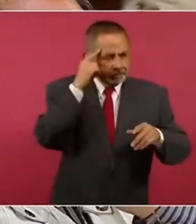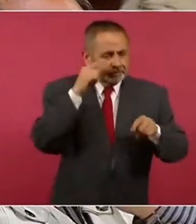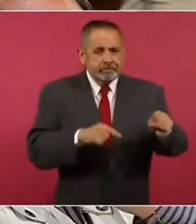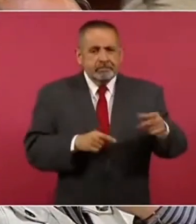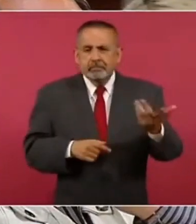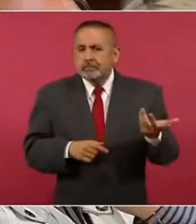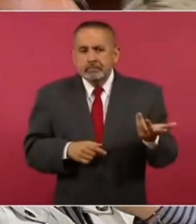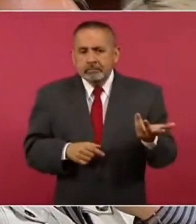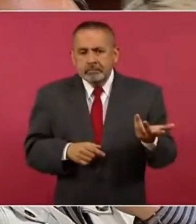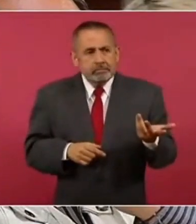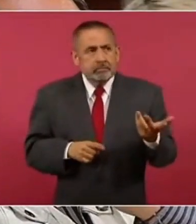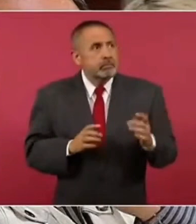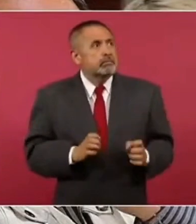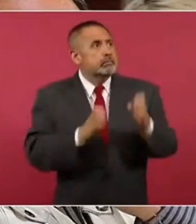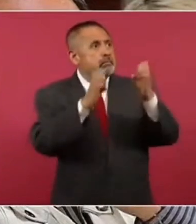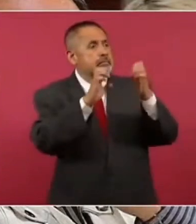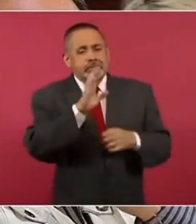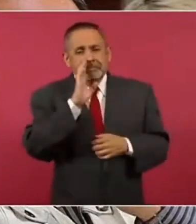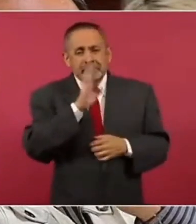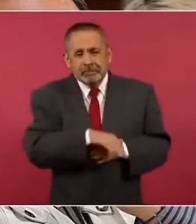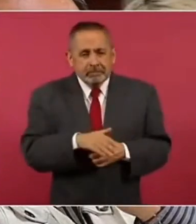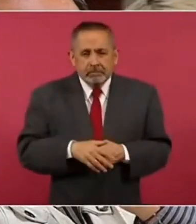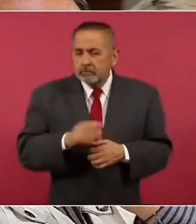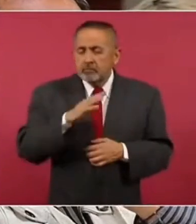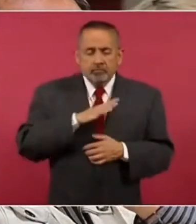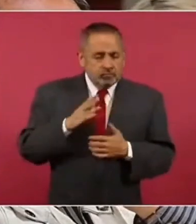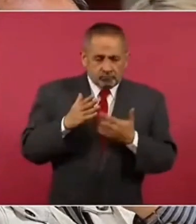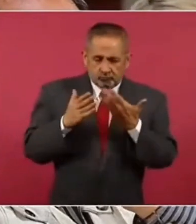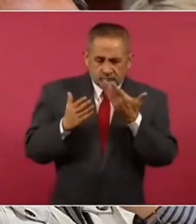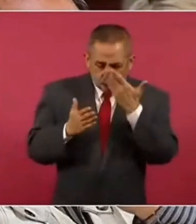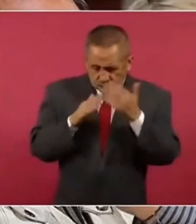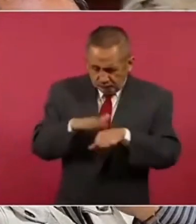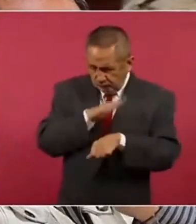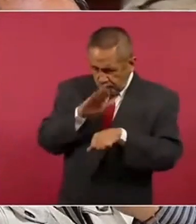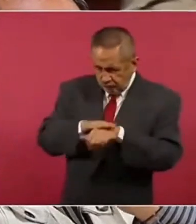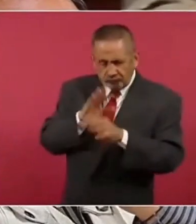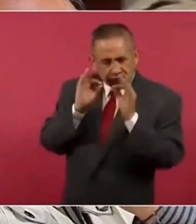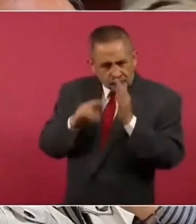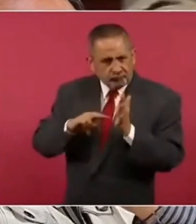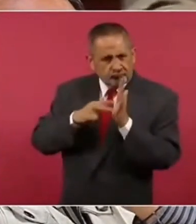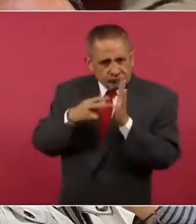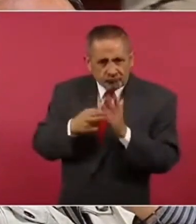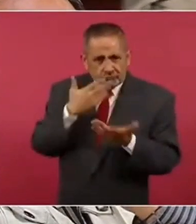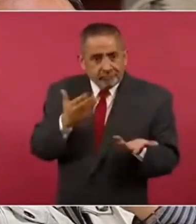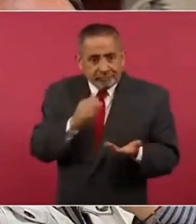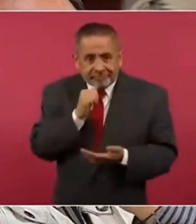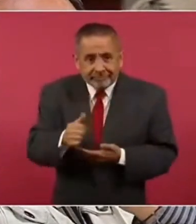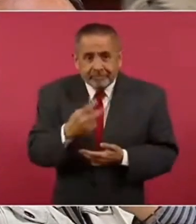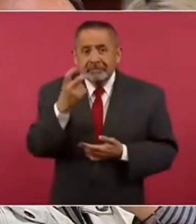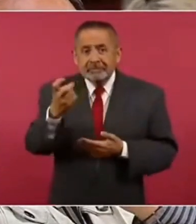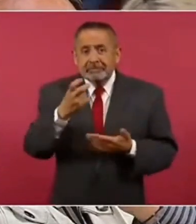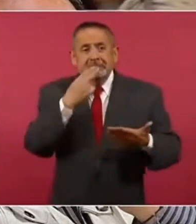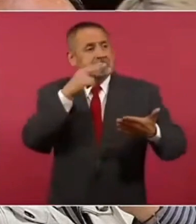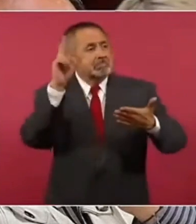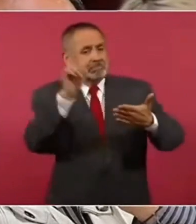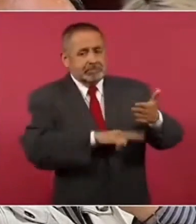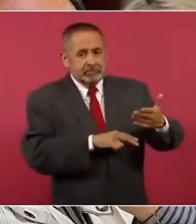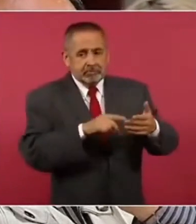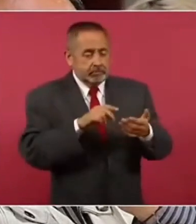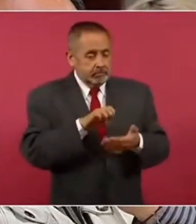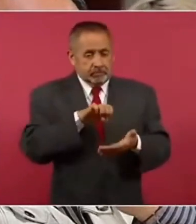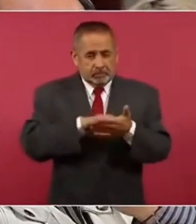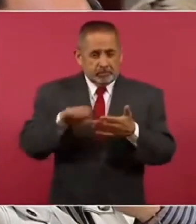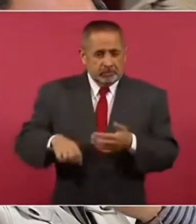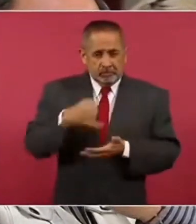pero muchos de esos edificios ni cuentan con el estudio de impacto ambiental, por eso están clausurados. Este de la isla